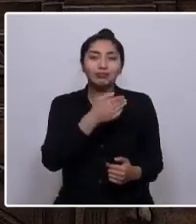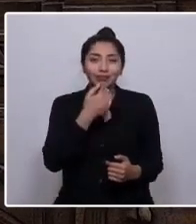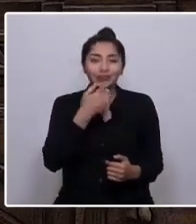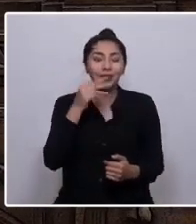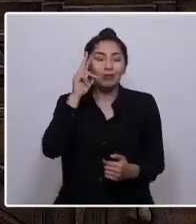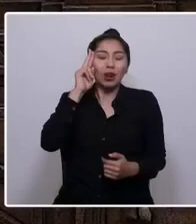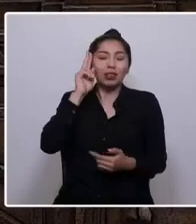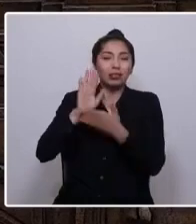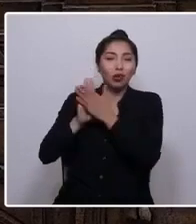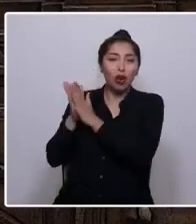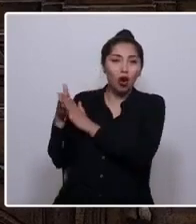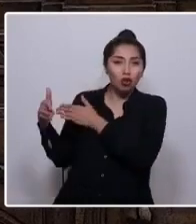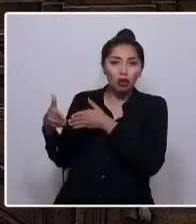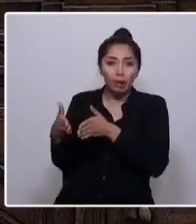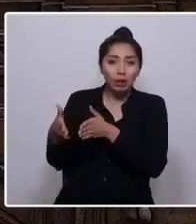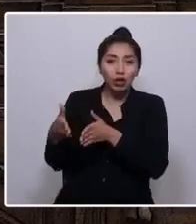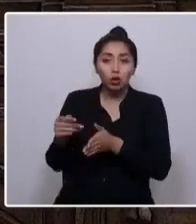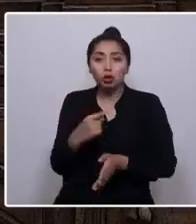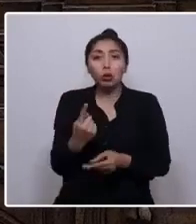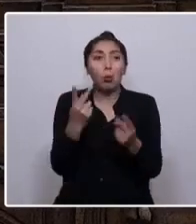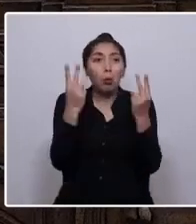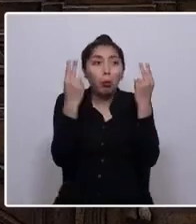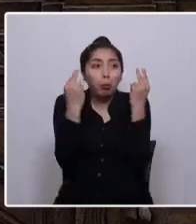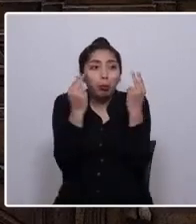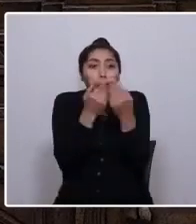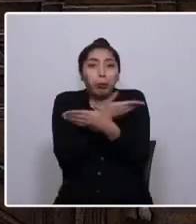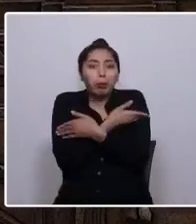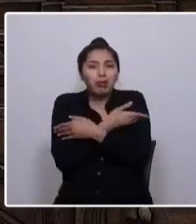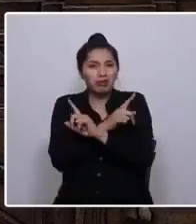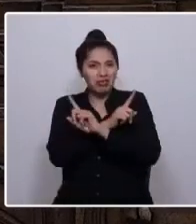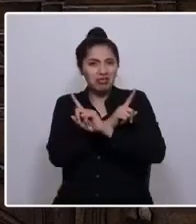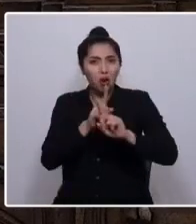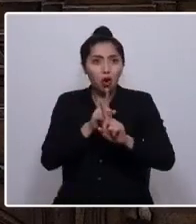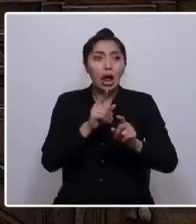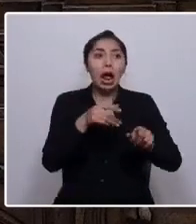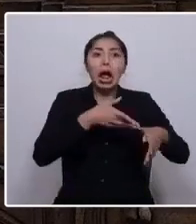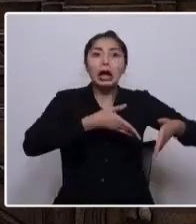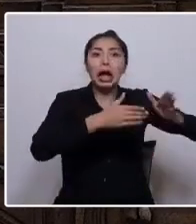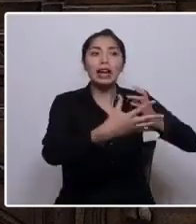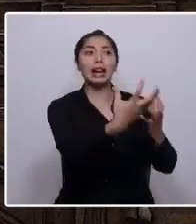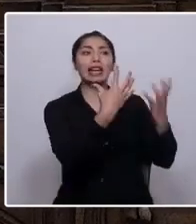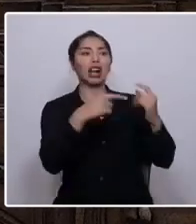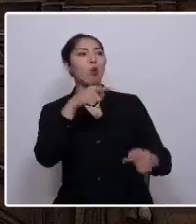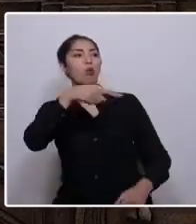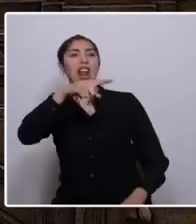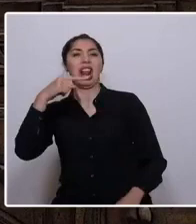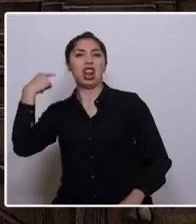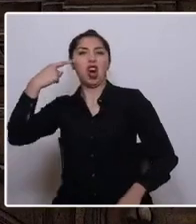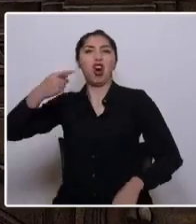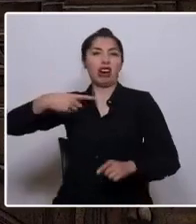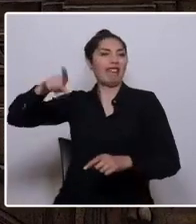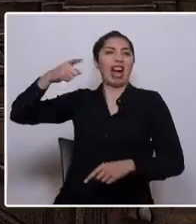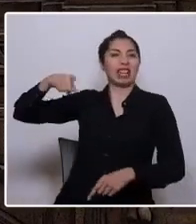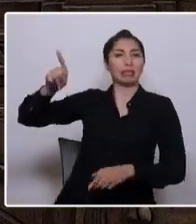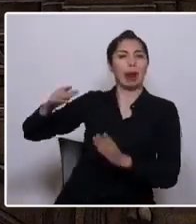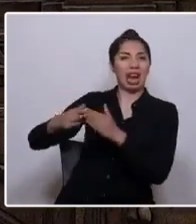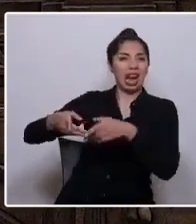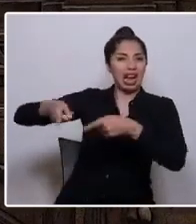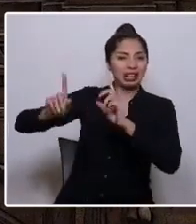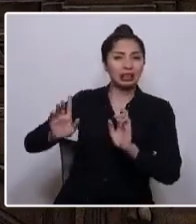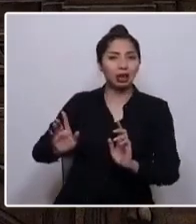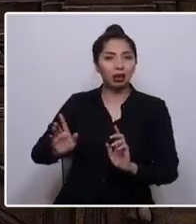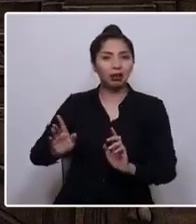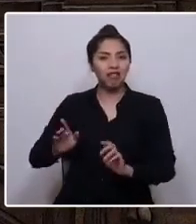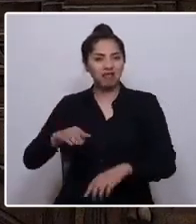que nunca nos dormimos. Locas nos gritaban en la calle. Váyanse para la casa, den vuelta la